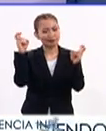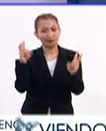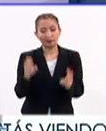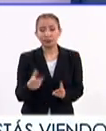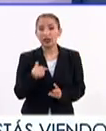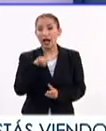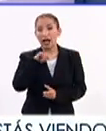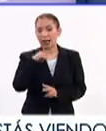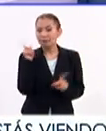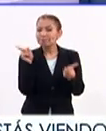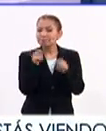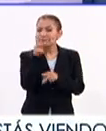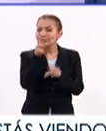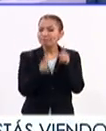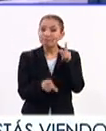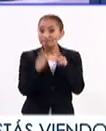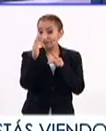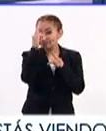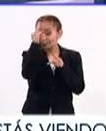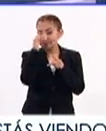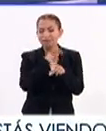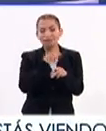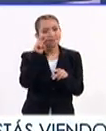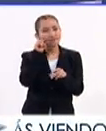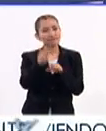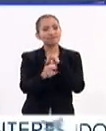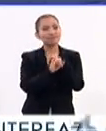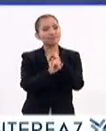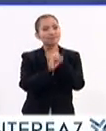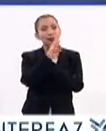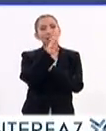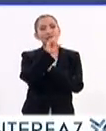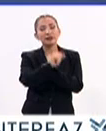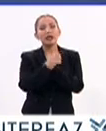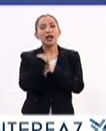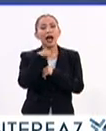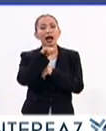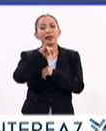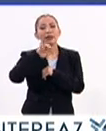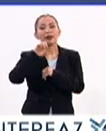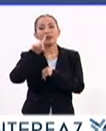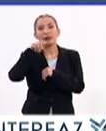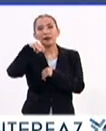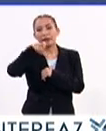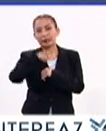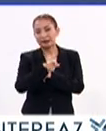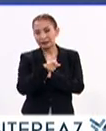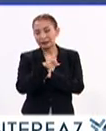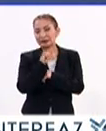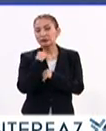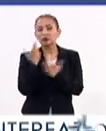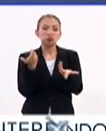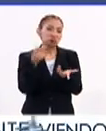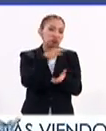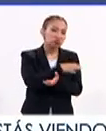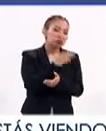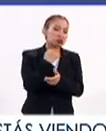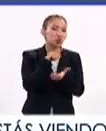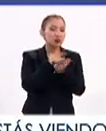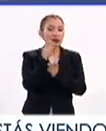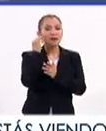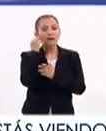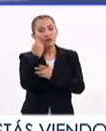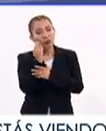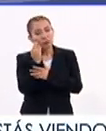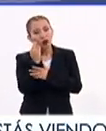Así es, Ana Cristina, vamos a hacer una breve pausa, les recuerdo que nos puede seguir a través de nuestras redes sociales, a través de AIDMX, tanto por Twitter,